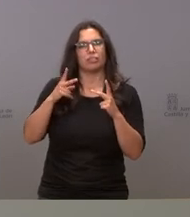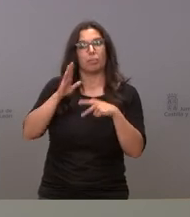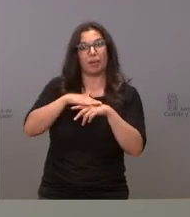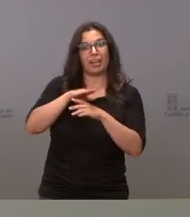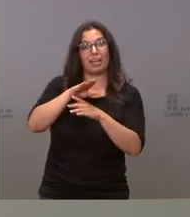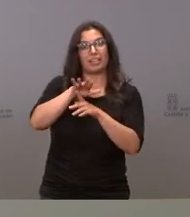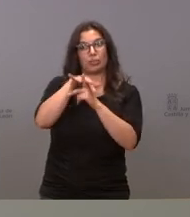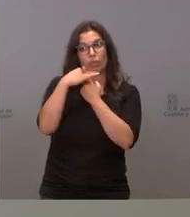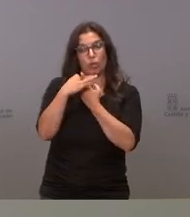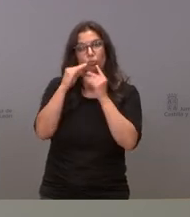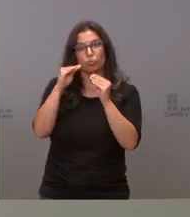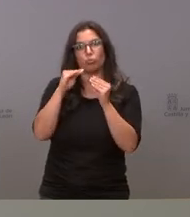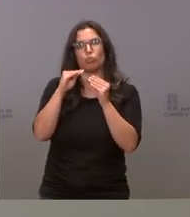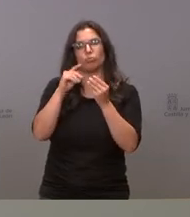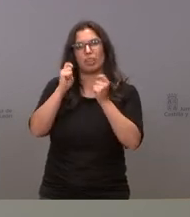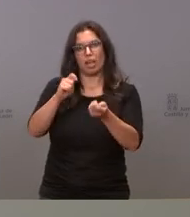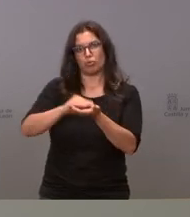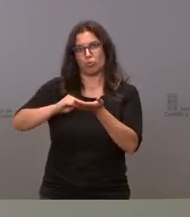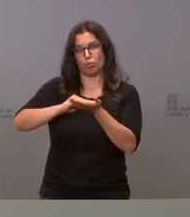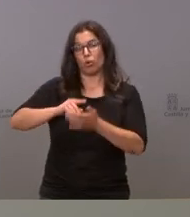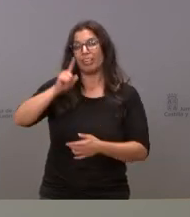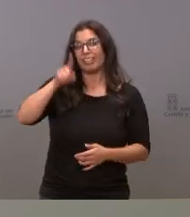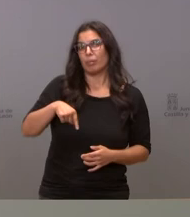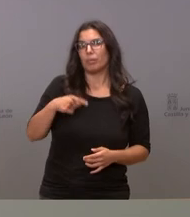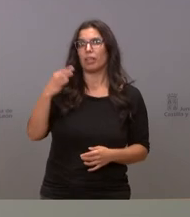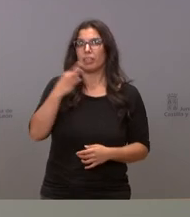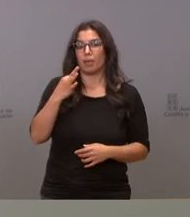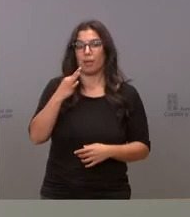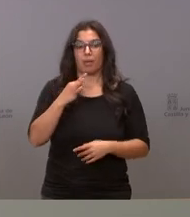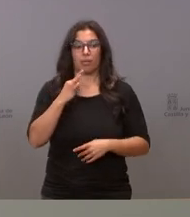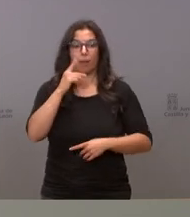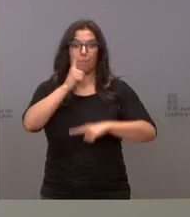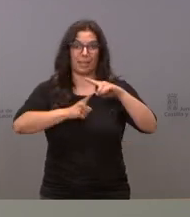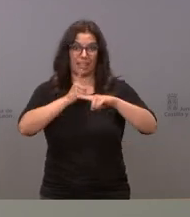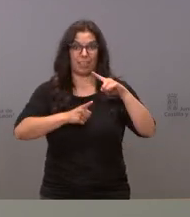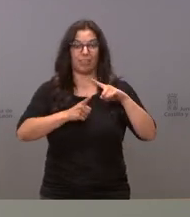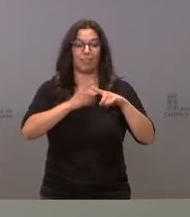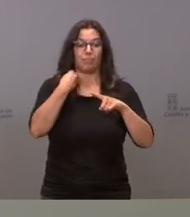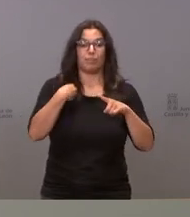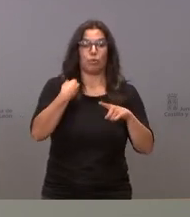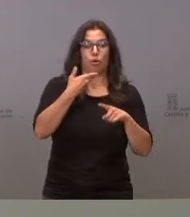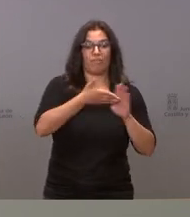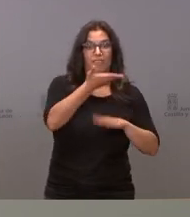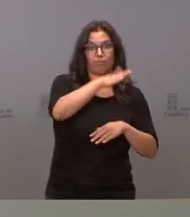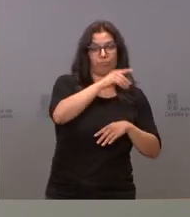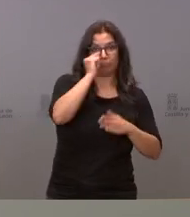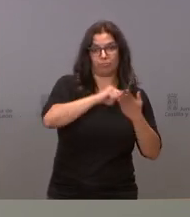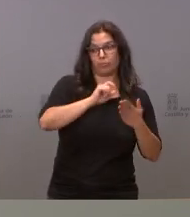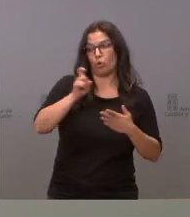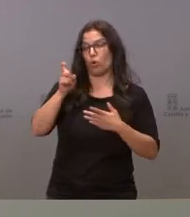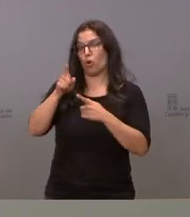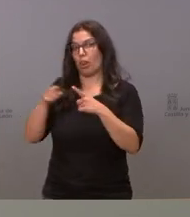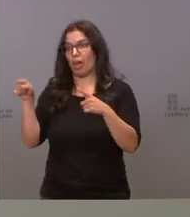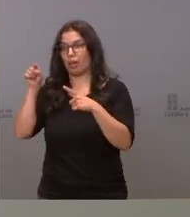situación y luego tiene que haber unos cuidados intermedios más largos donde se pueda dar una calidad